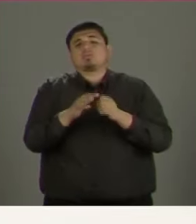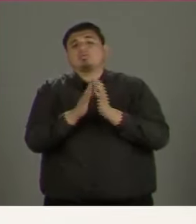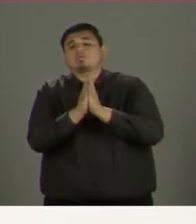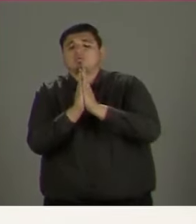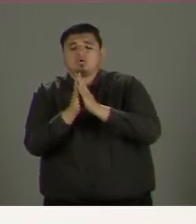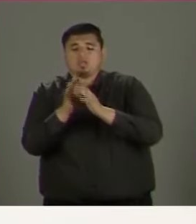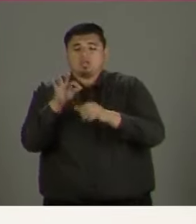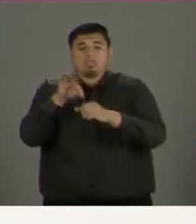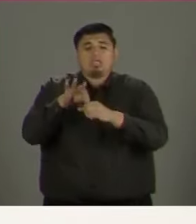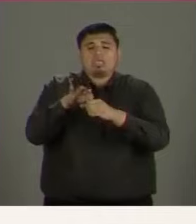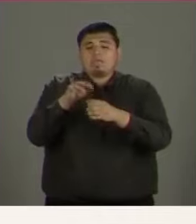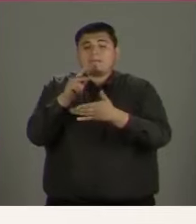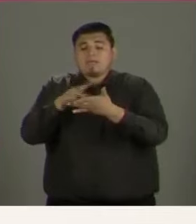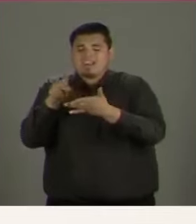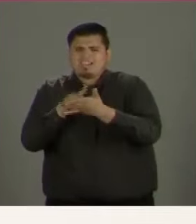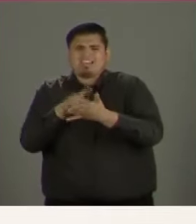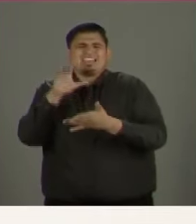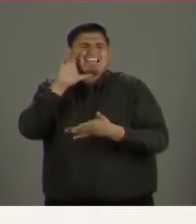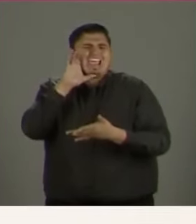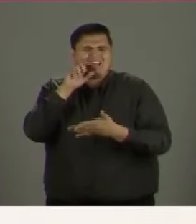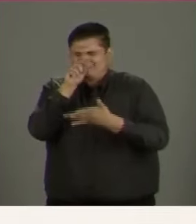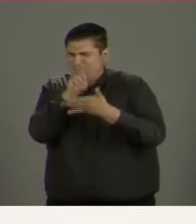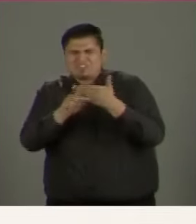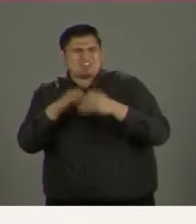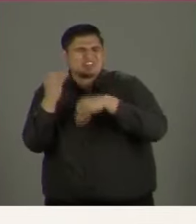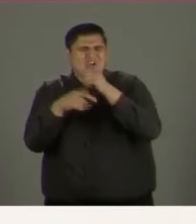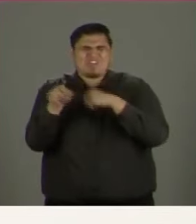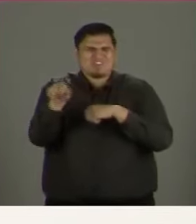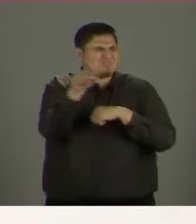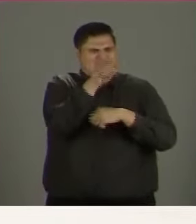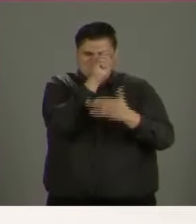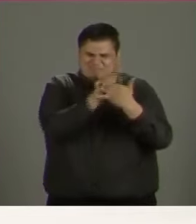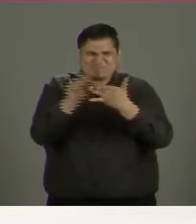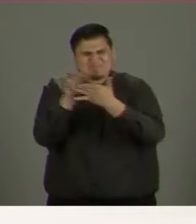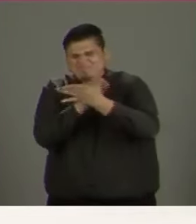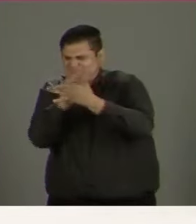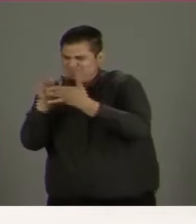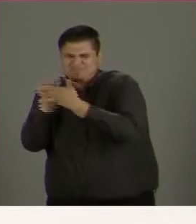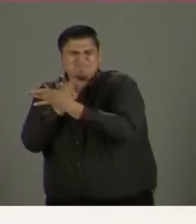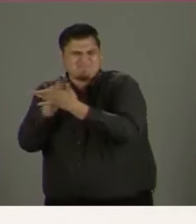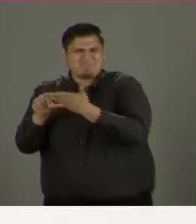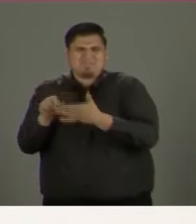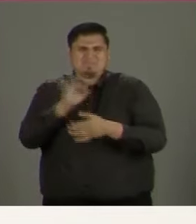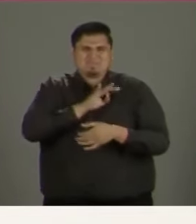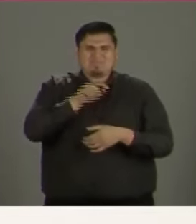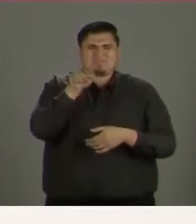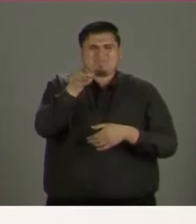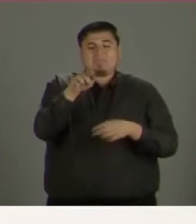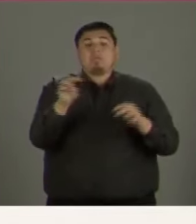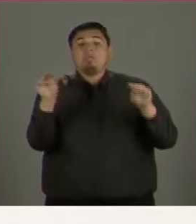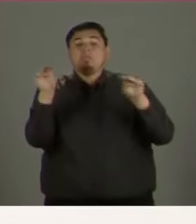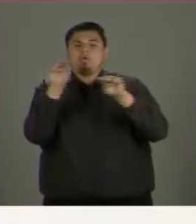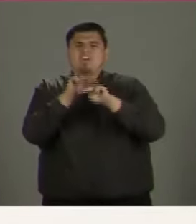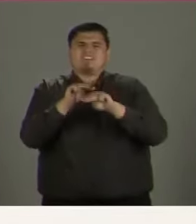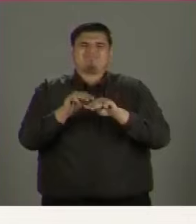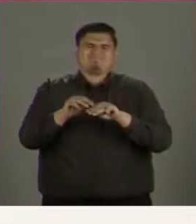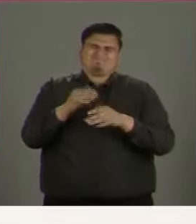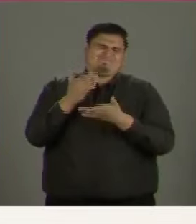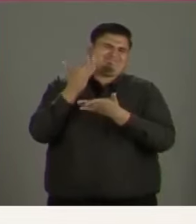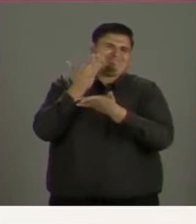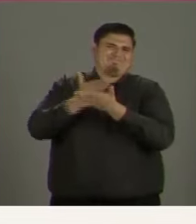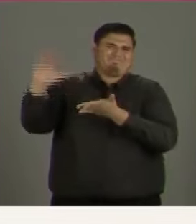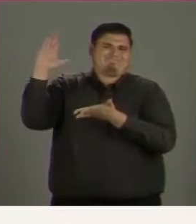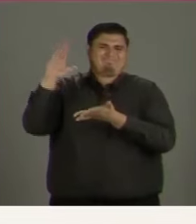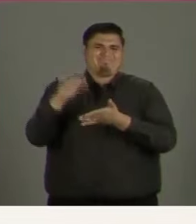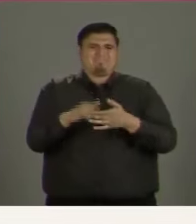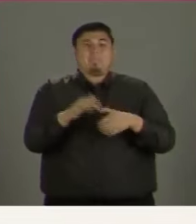parejito. Porque si votas todo naranja, Morena no llega a Jalisco. Por eso voy a ser el